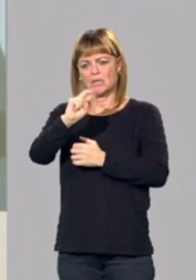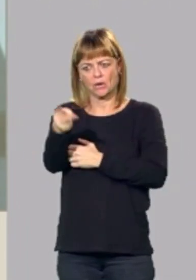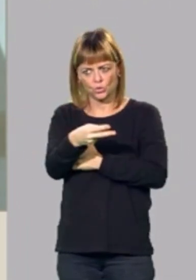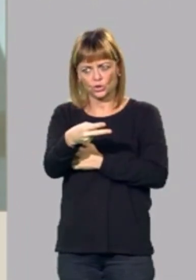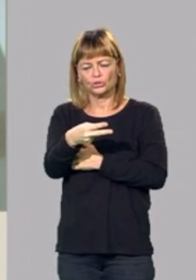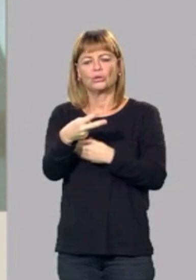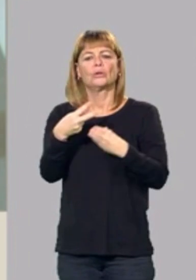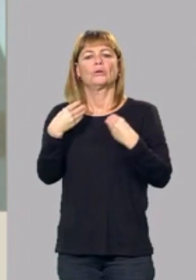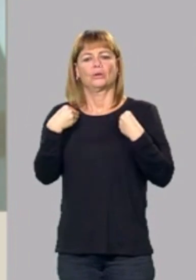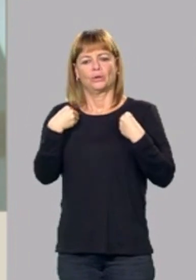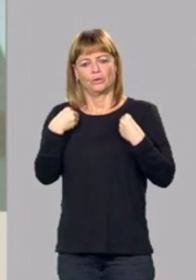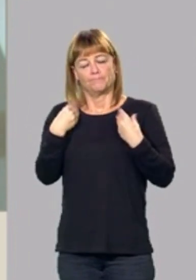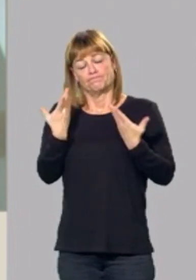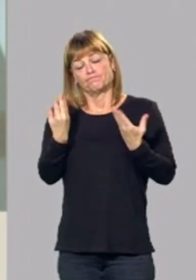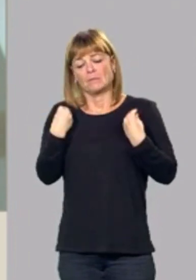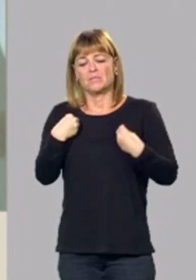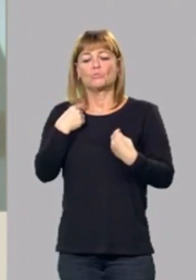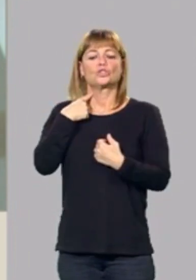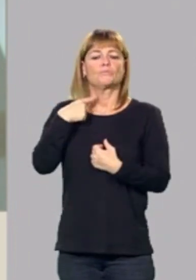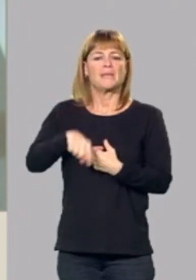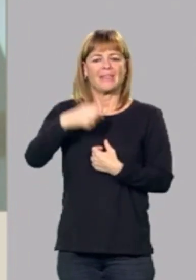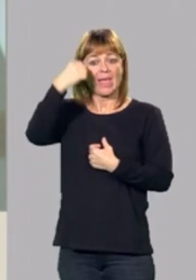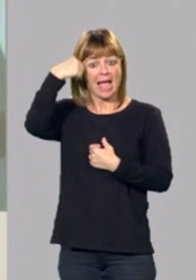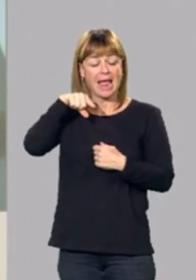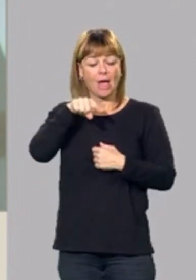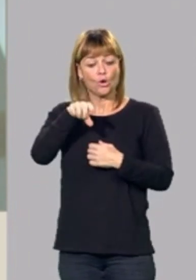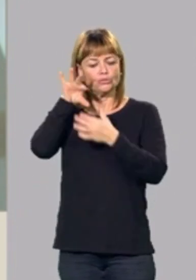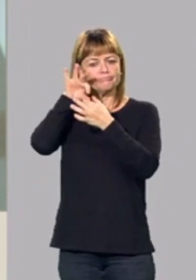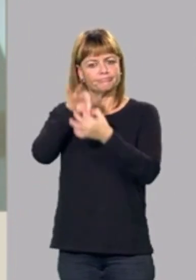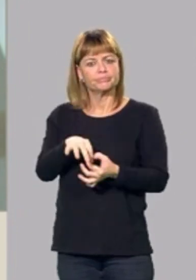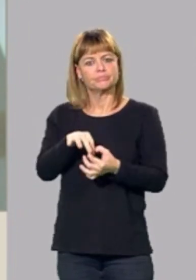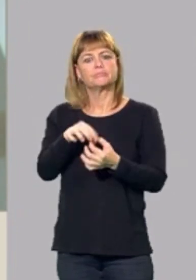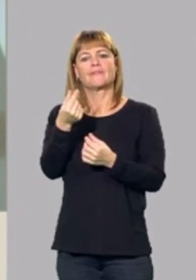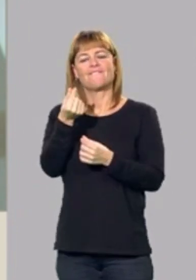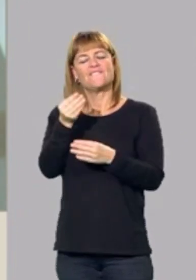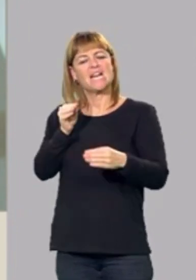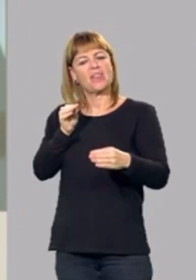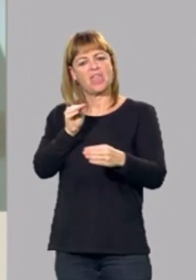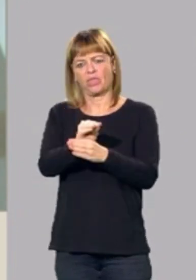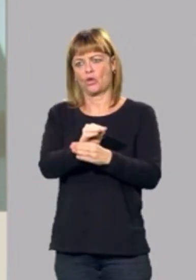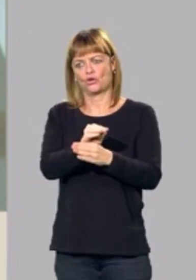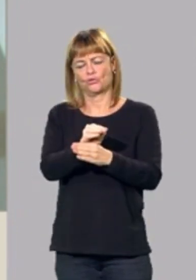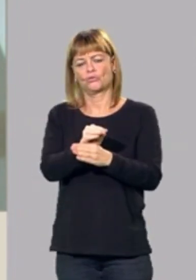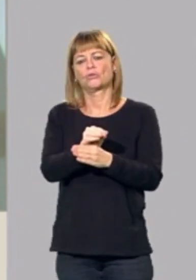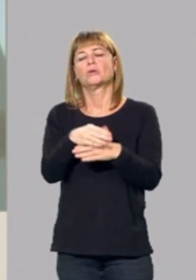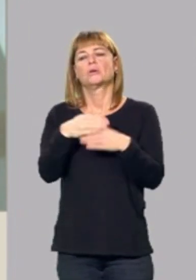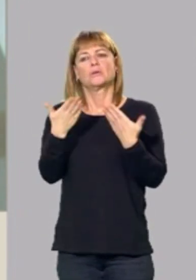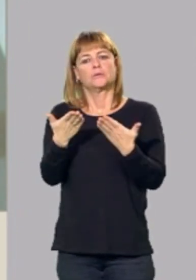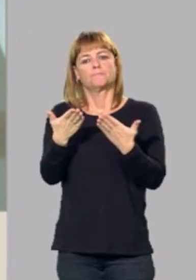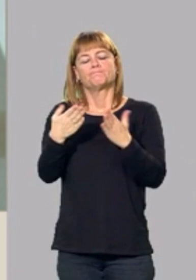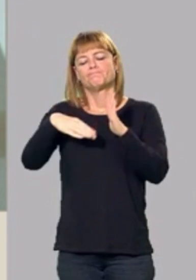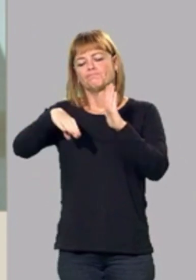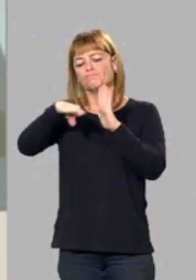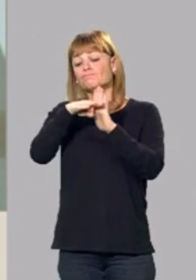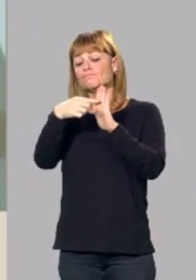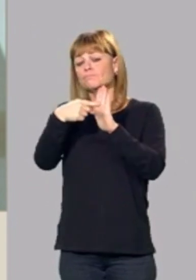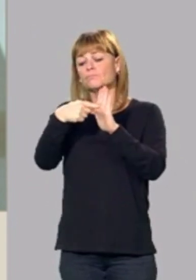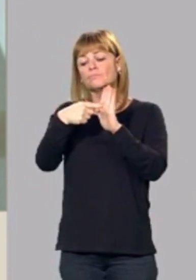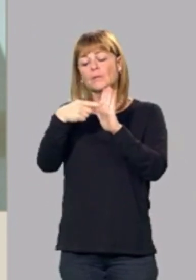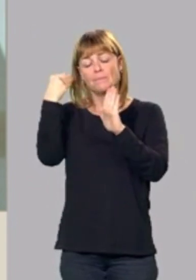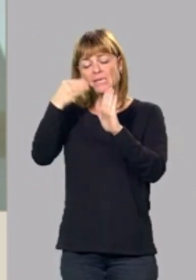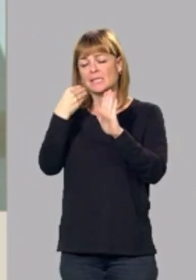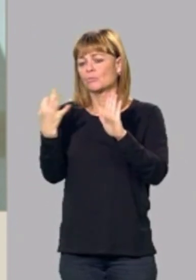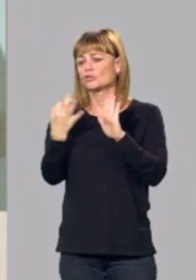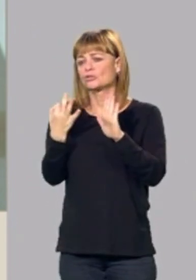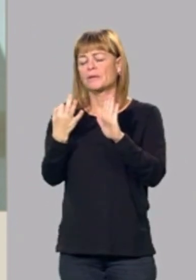ha perdido Aragón en cuanto a la financiación. Creemos que se tiene que avanzar en